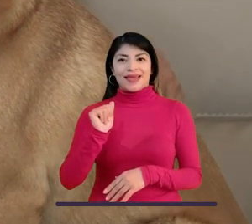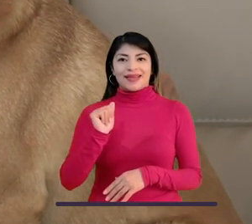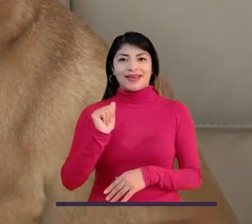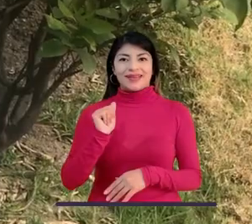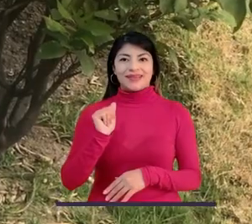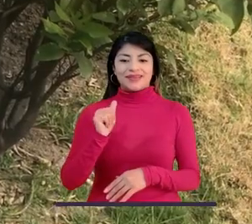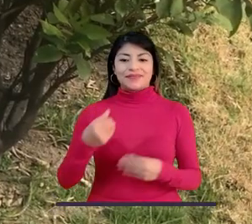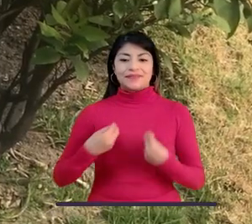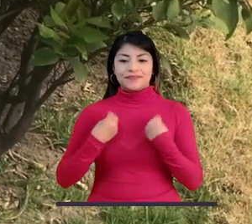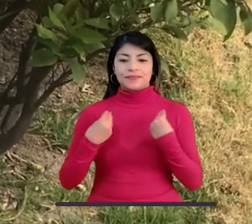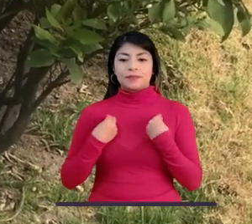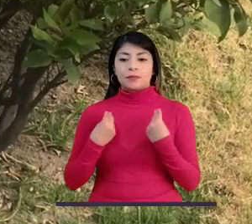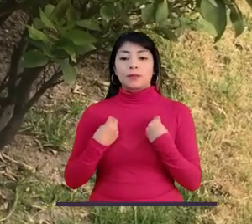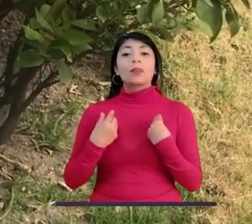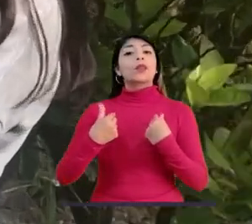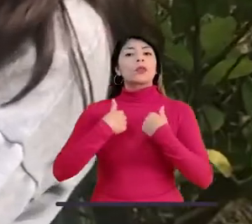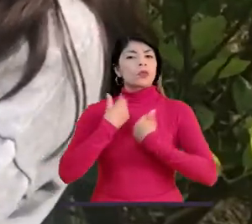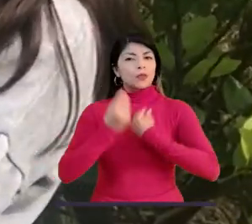llama Gaira.